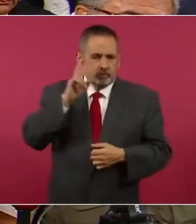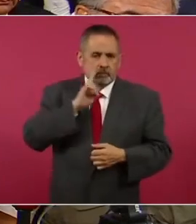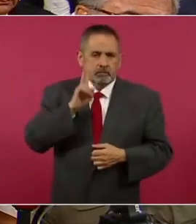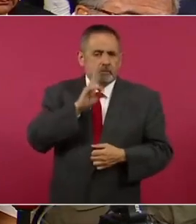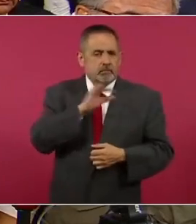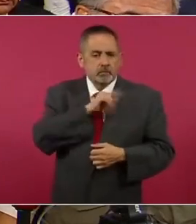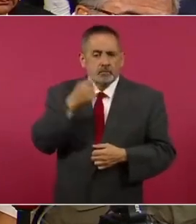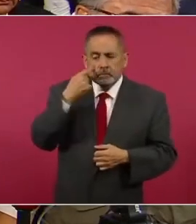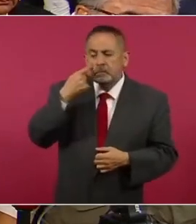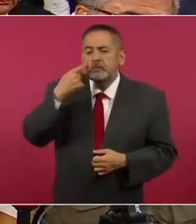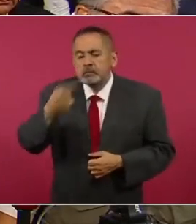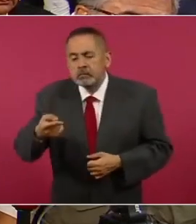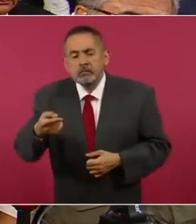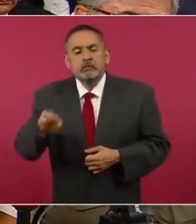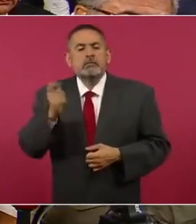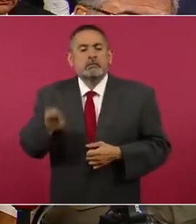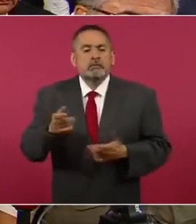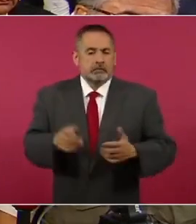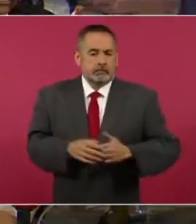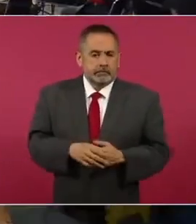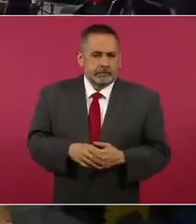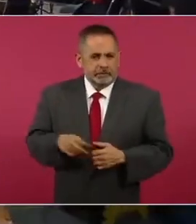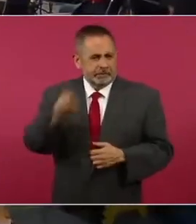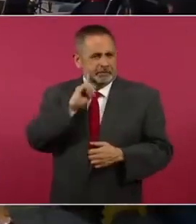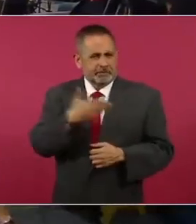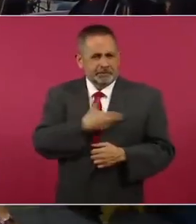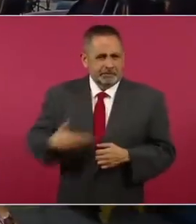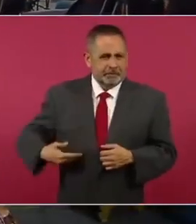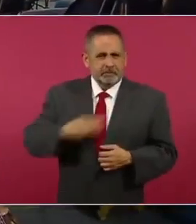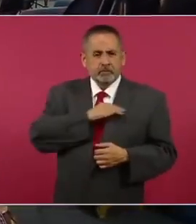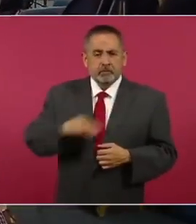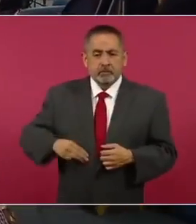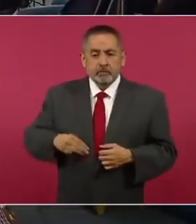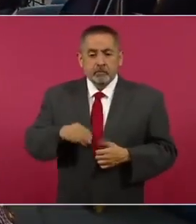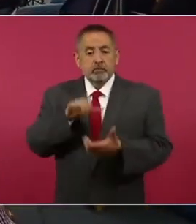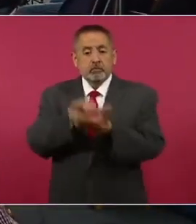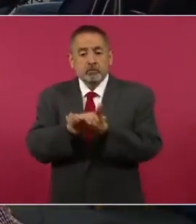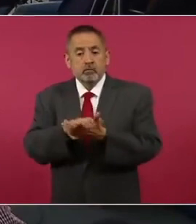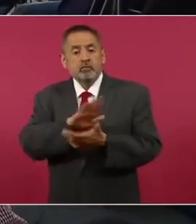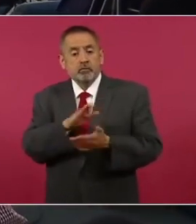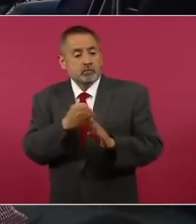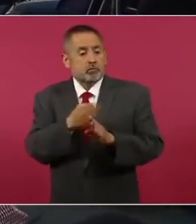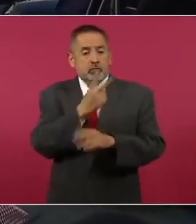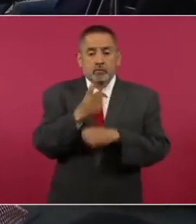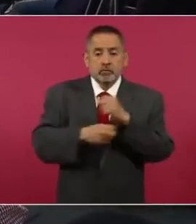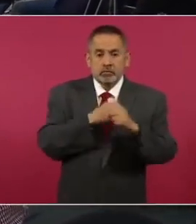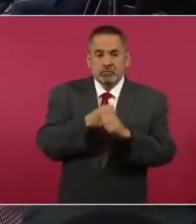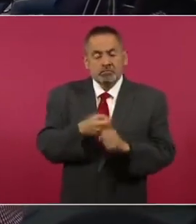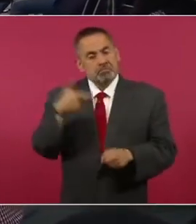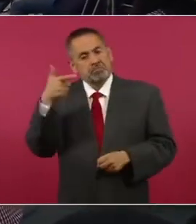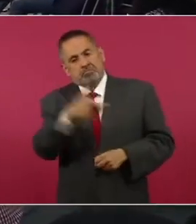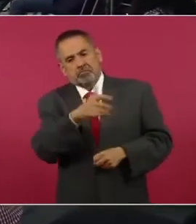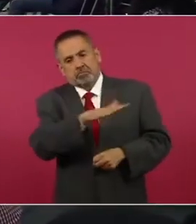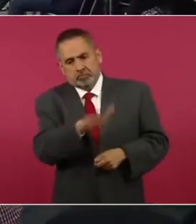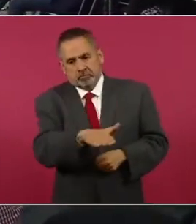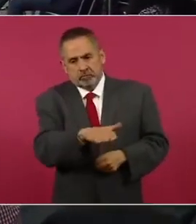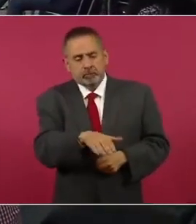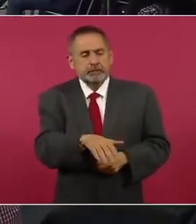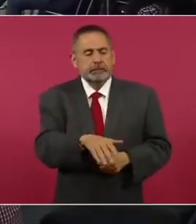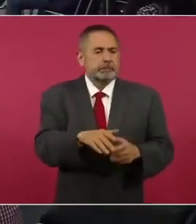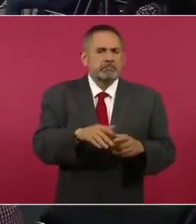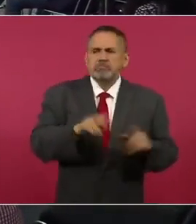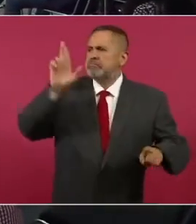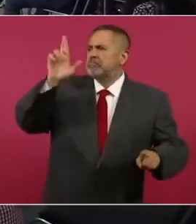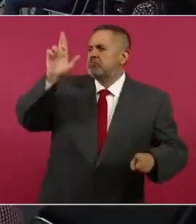verificarse esa obra. Esta presidenta municipal, su esposo murió hace dos años, también fue asesinado y ella se